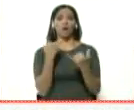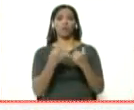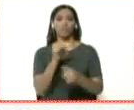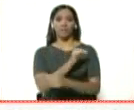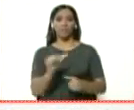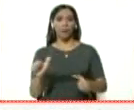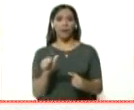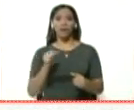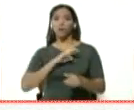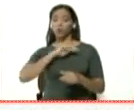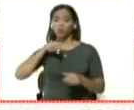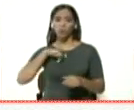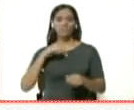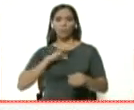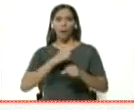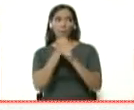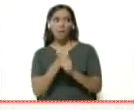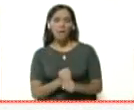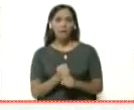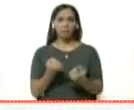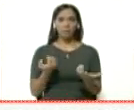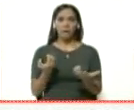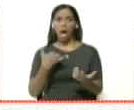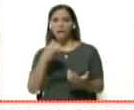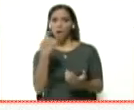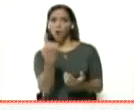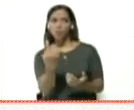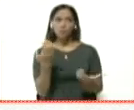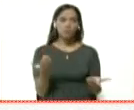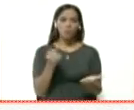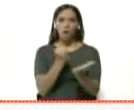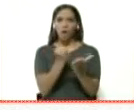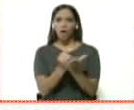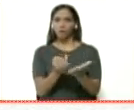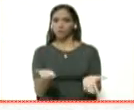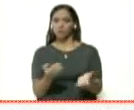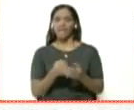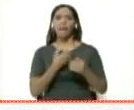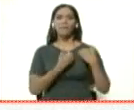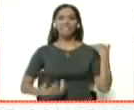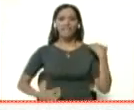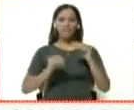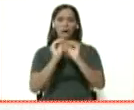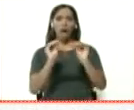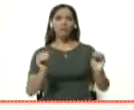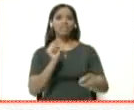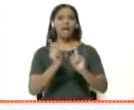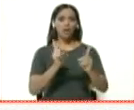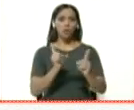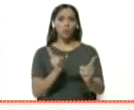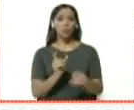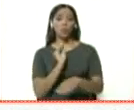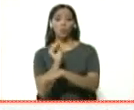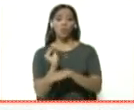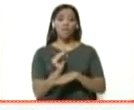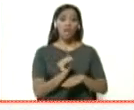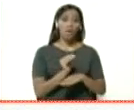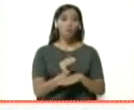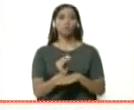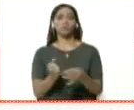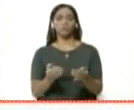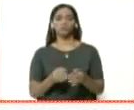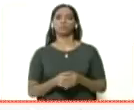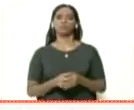pues bueno, estamos esperando que en cualquier momento aparezca un caso confirmado. El Presidente anuncia algunas medidas que son justamente para eso, que